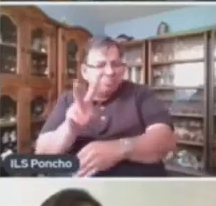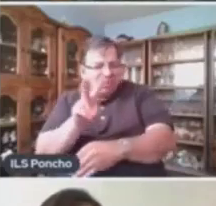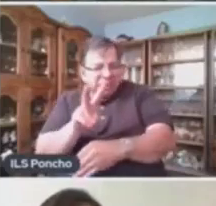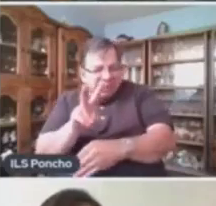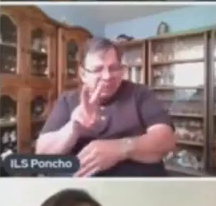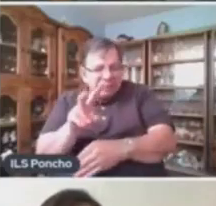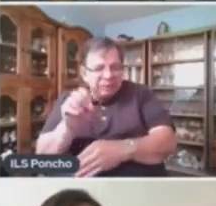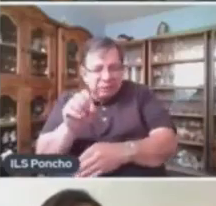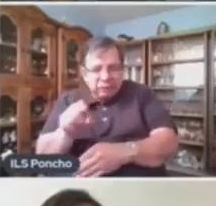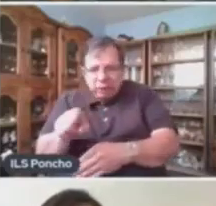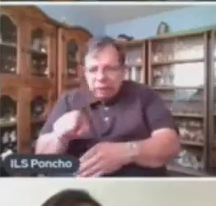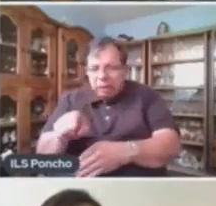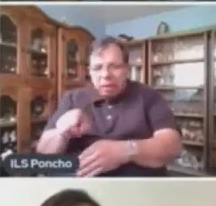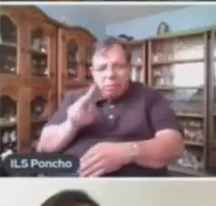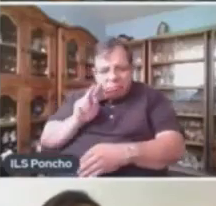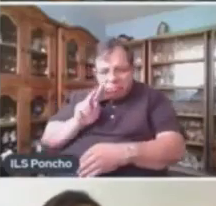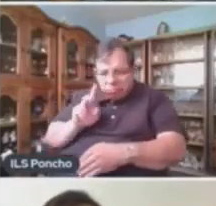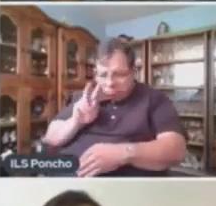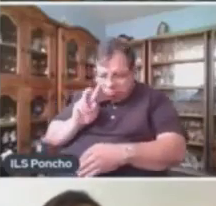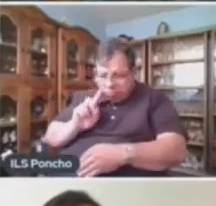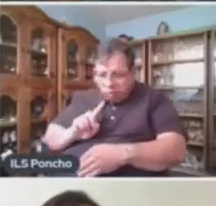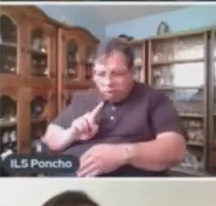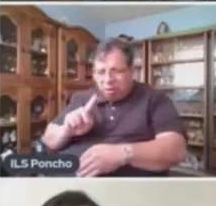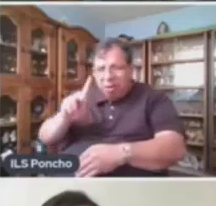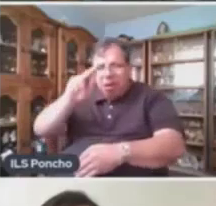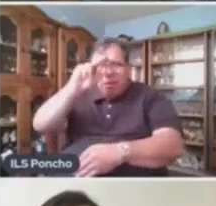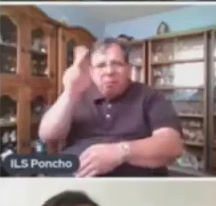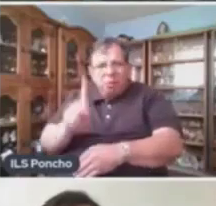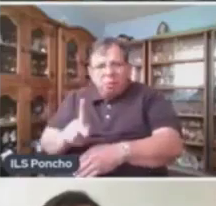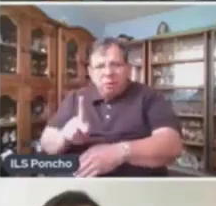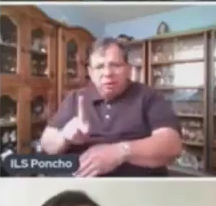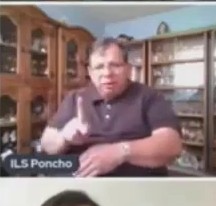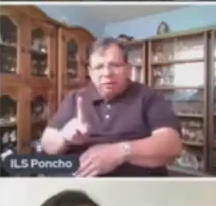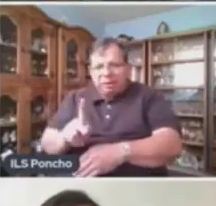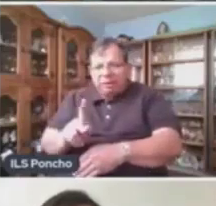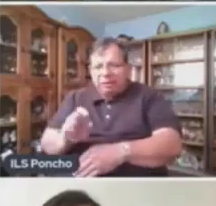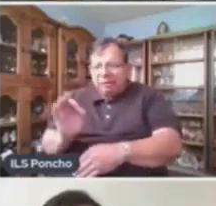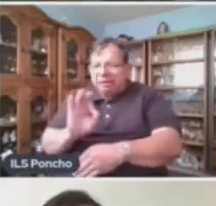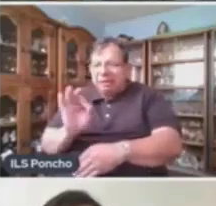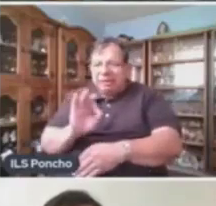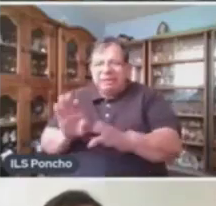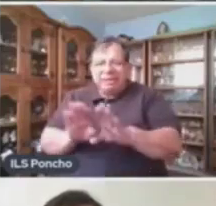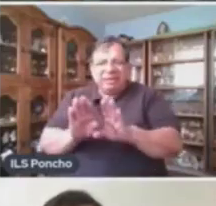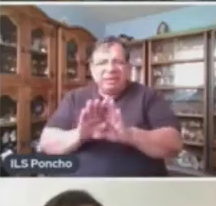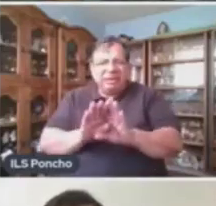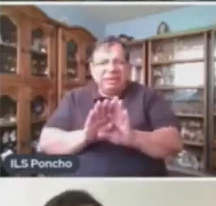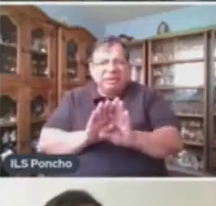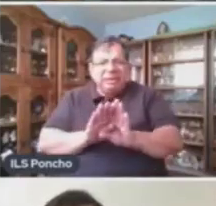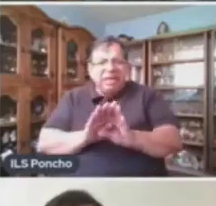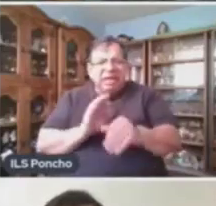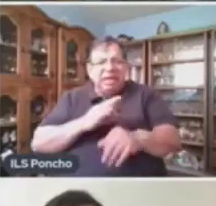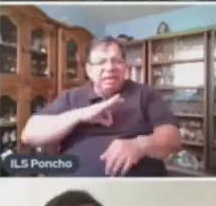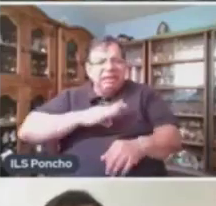Pensaron Que estaban Ante una Anemia Muy fuerte